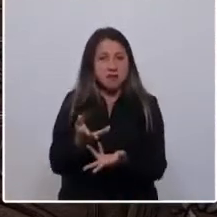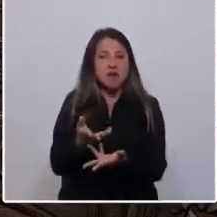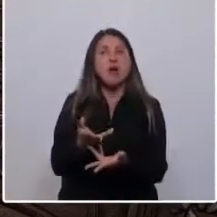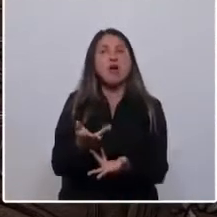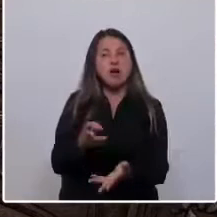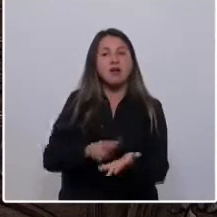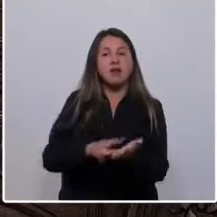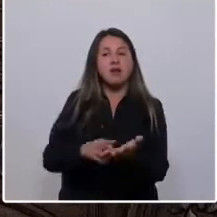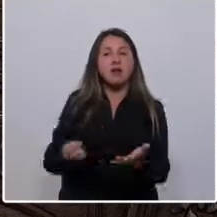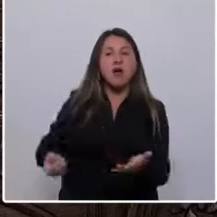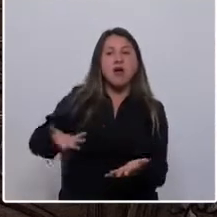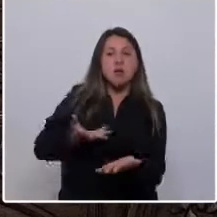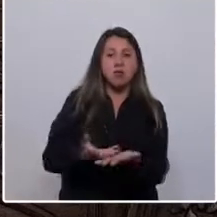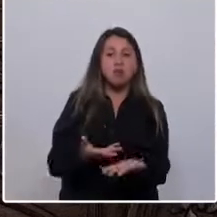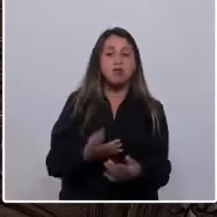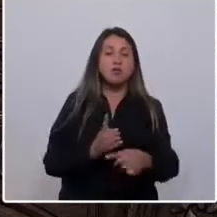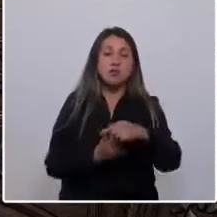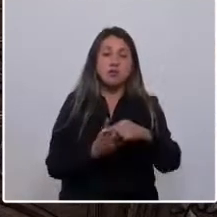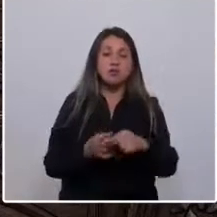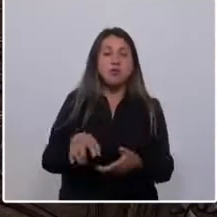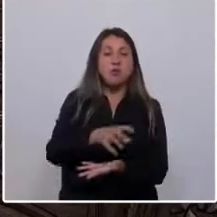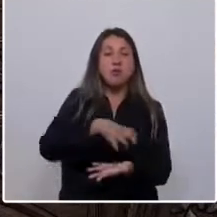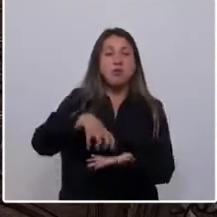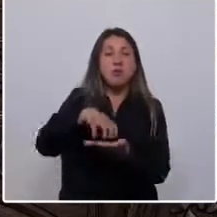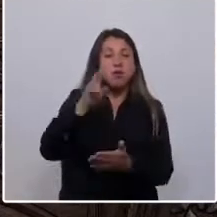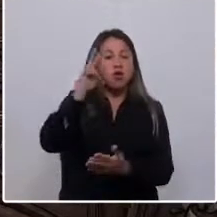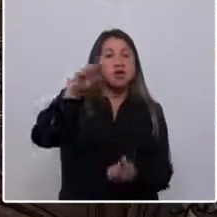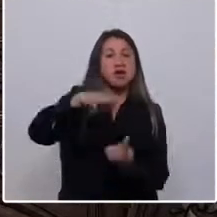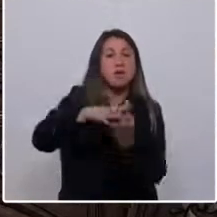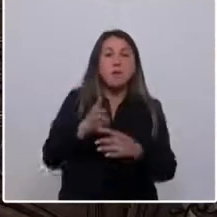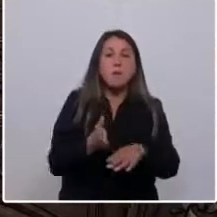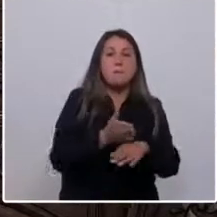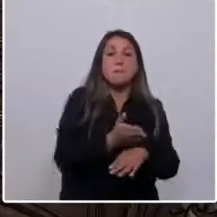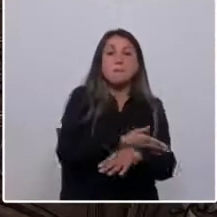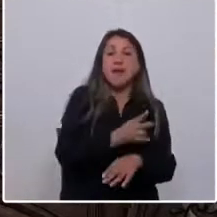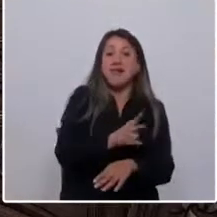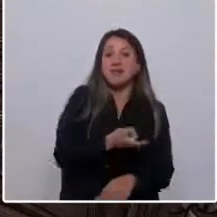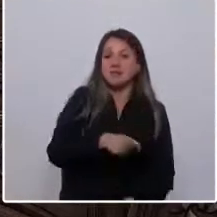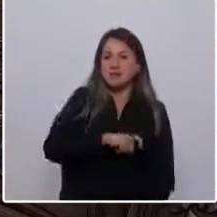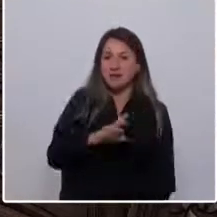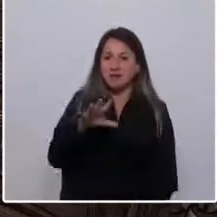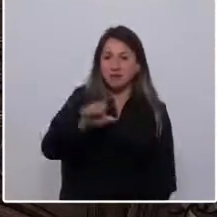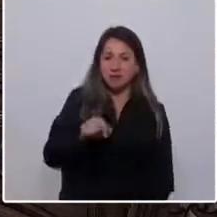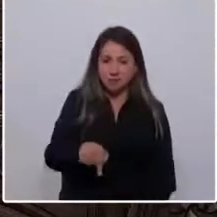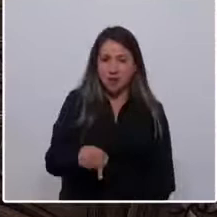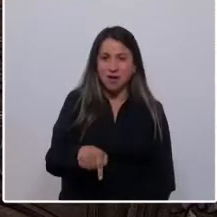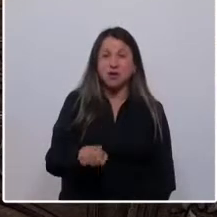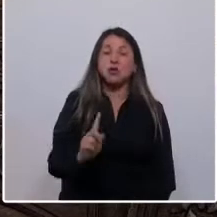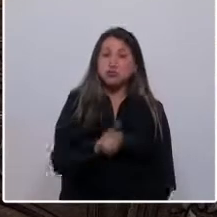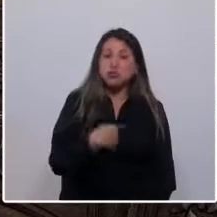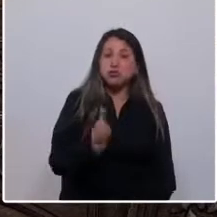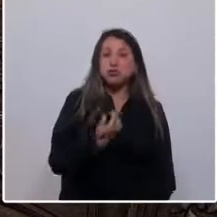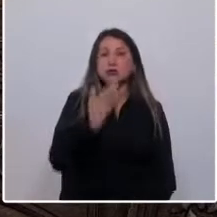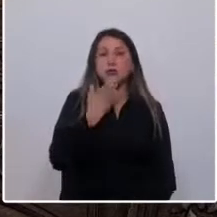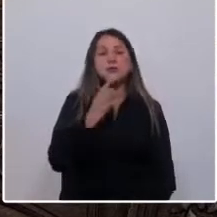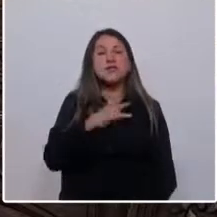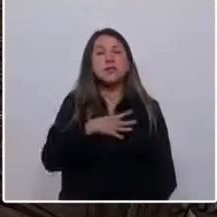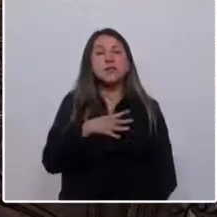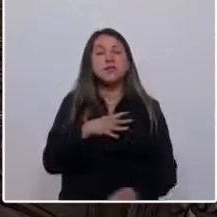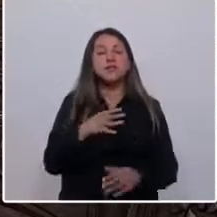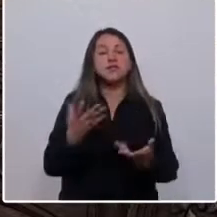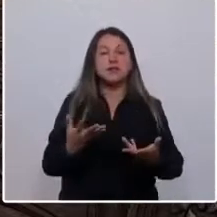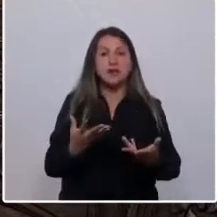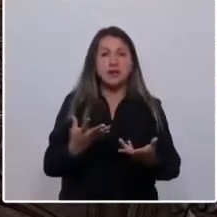aportes y lo que han hecho los pueblos originarios, los pueblos prehispánicos. Pero también lo que hemos hecho nosotros los chilenos que hemos llegado